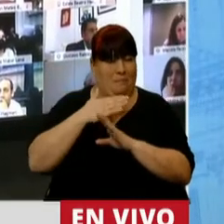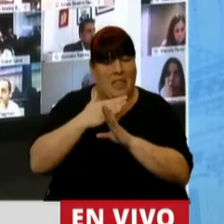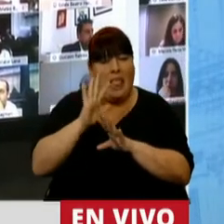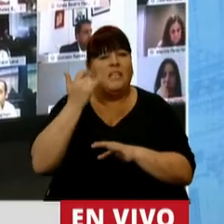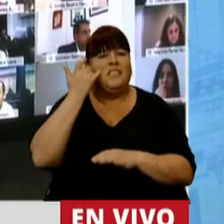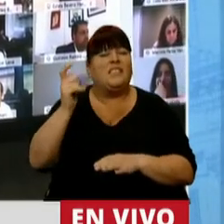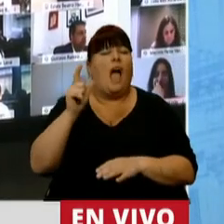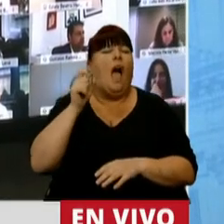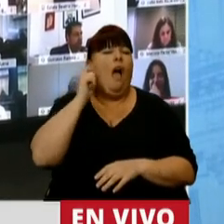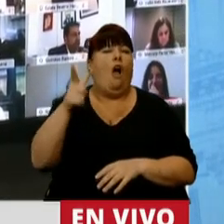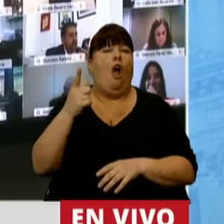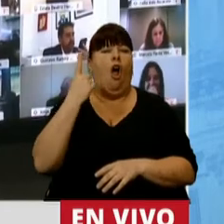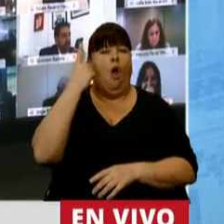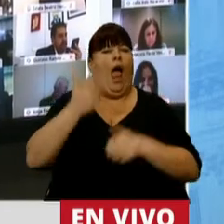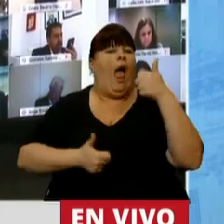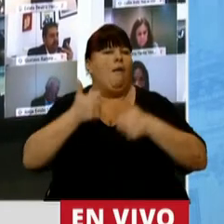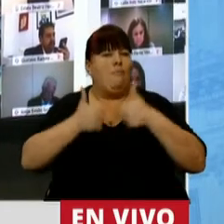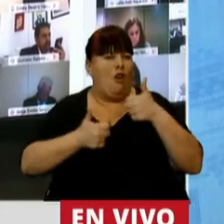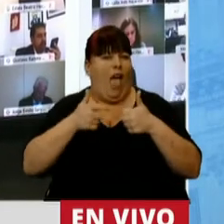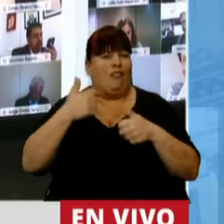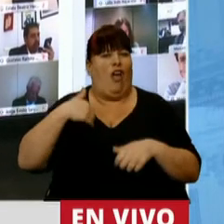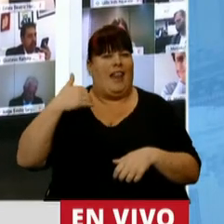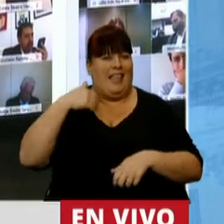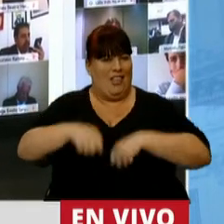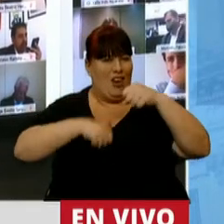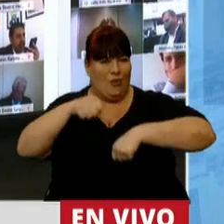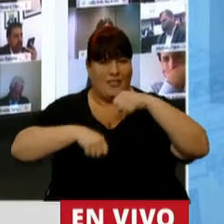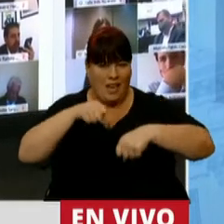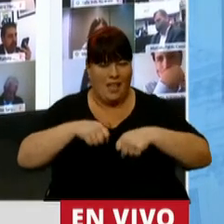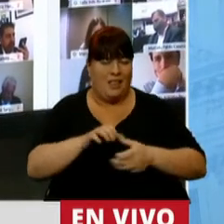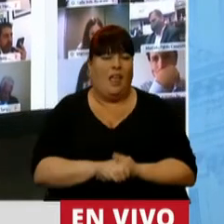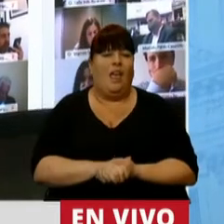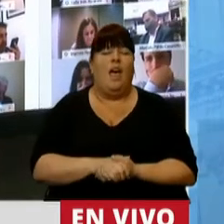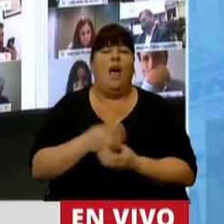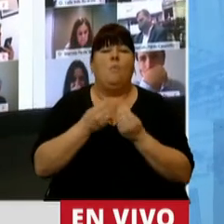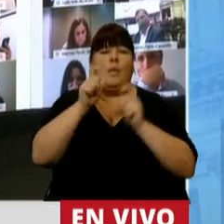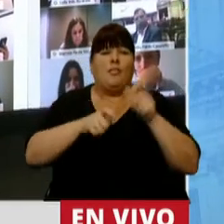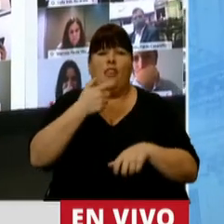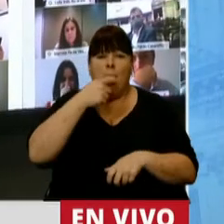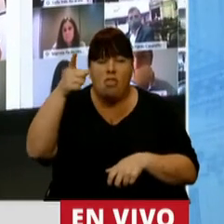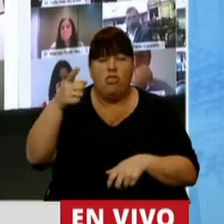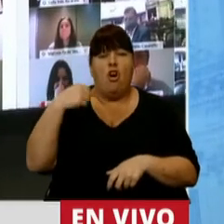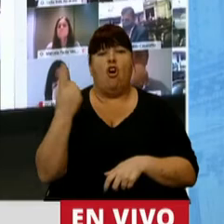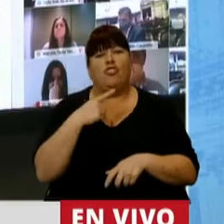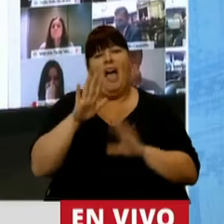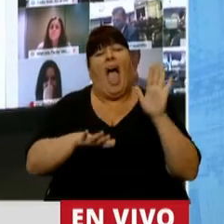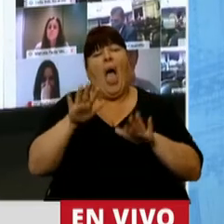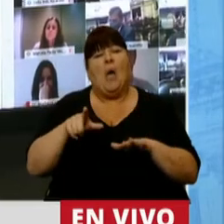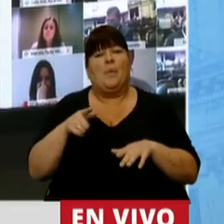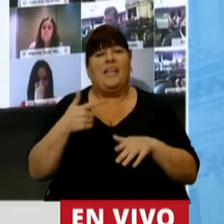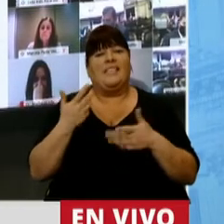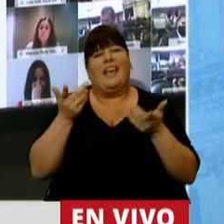había obtenido su primer torneo en el Campeonato Argentino del Ciclismo. Muchos de los mendocinos que hemos dedicado algún tiempo